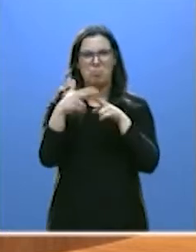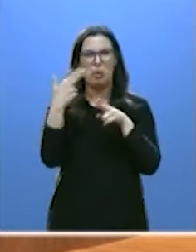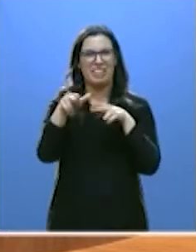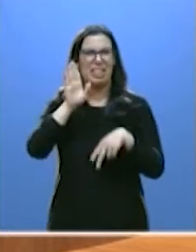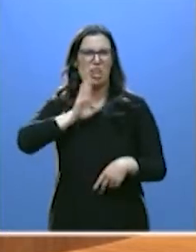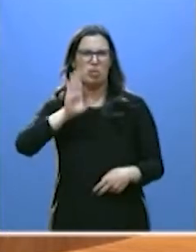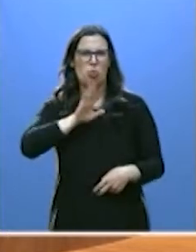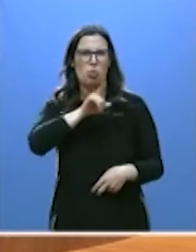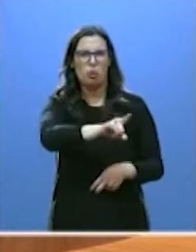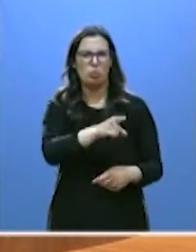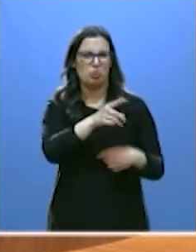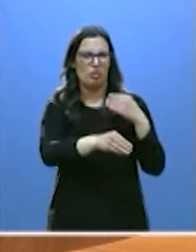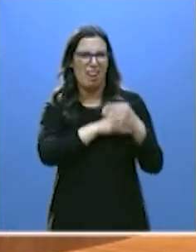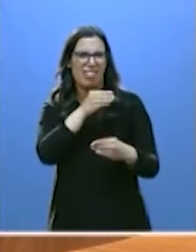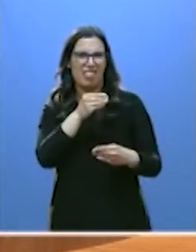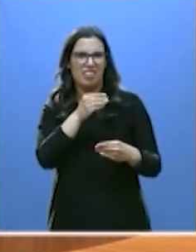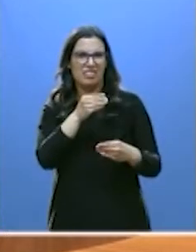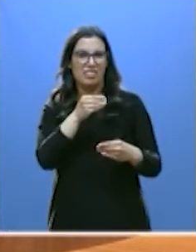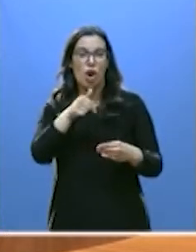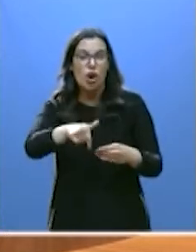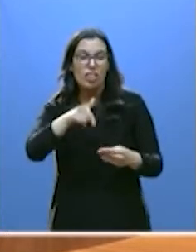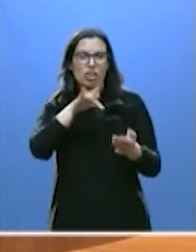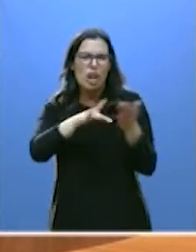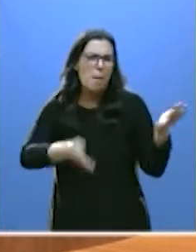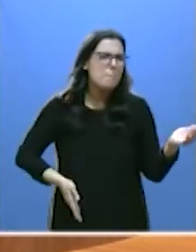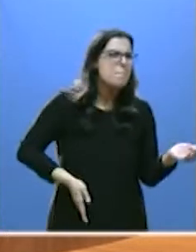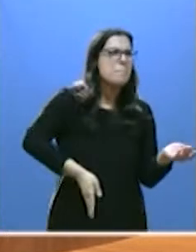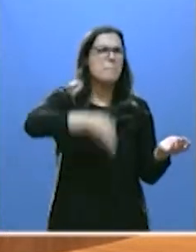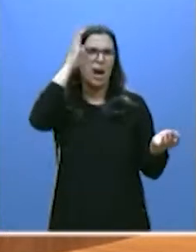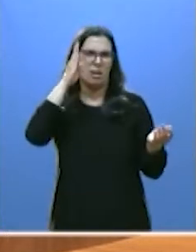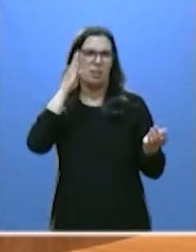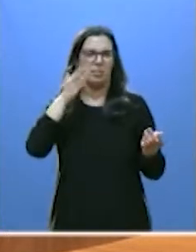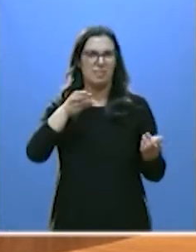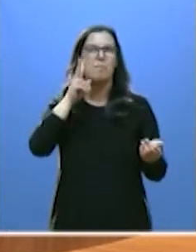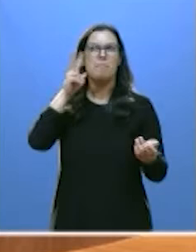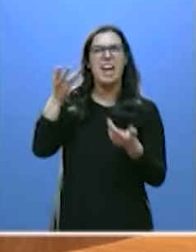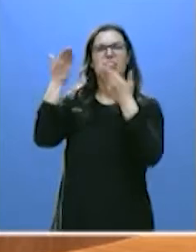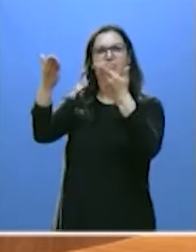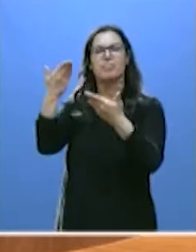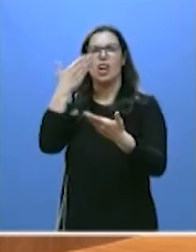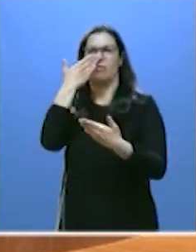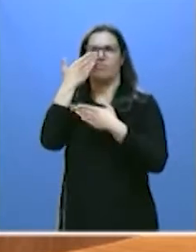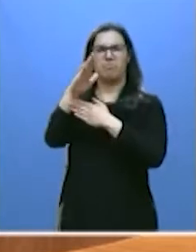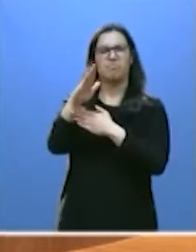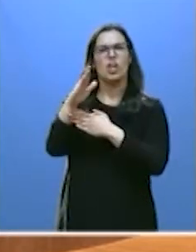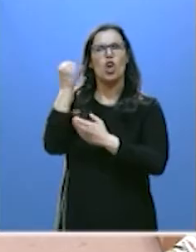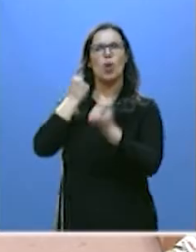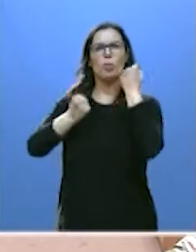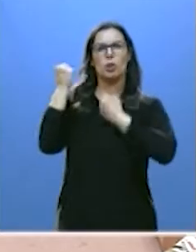pestilentes, hoy se va a llevar una bofetada de honradez, de dignidad y de lealtad.